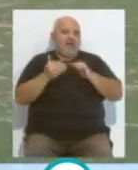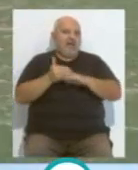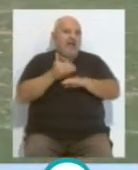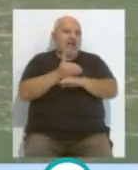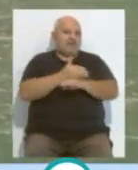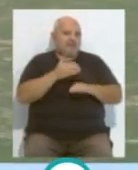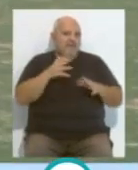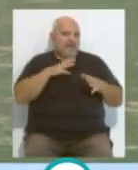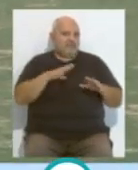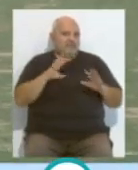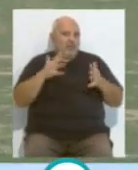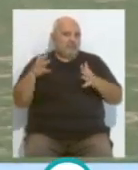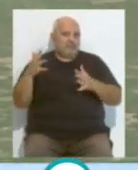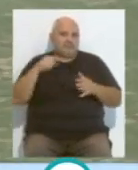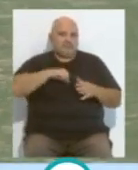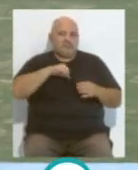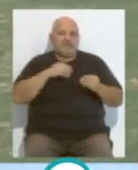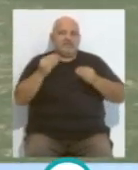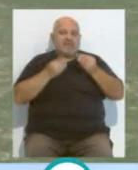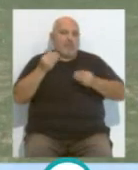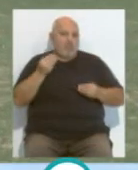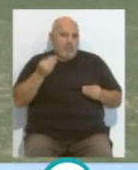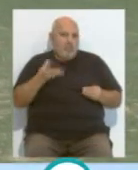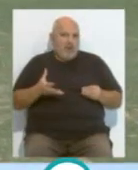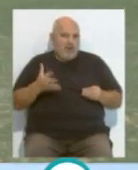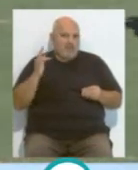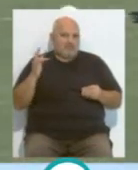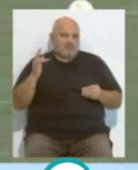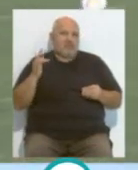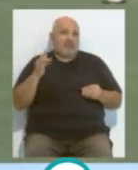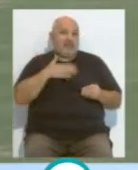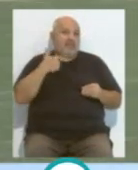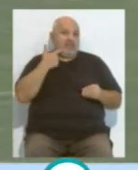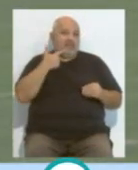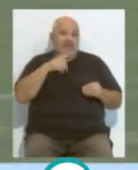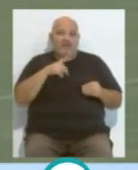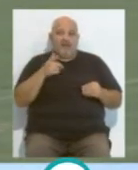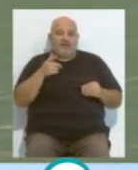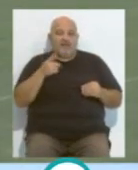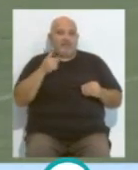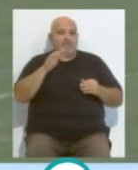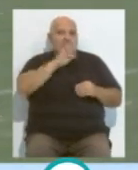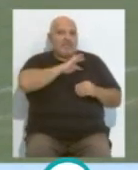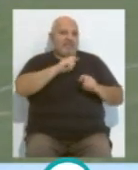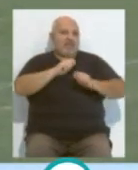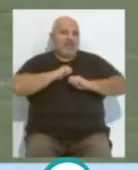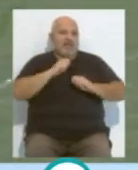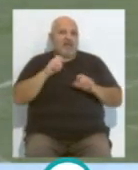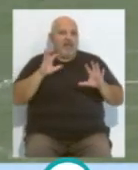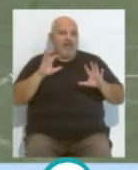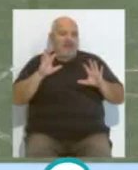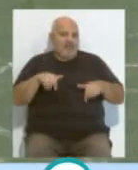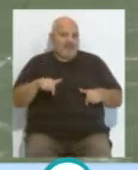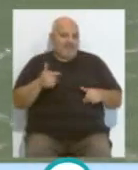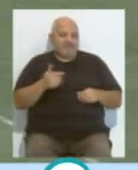antes, fue una sensación muy buena y la verdad que es algo que merecía, creo, el Cádizmo.